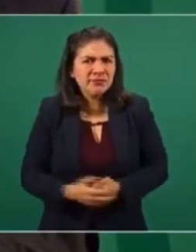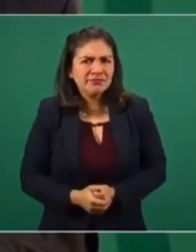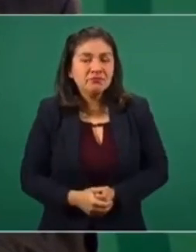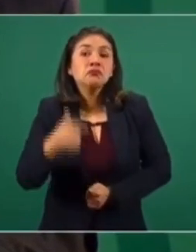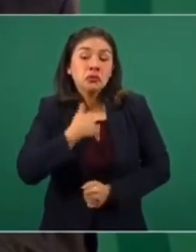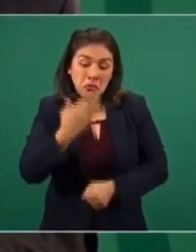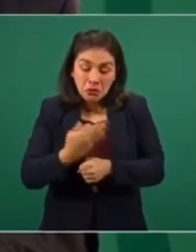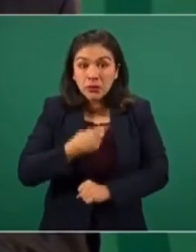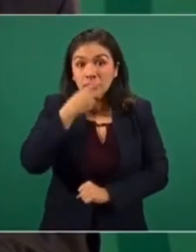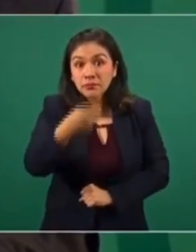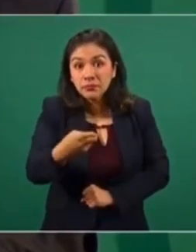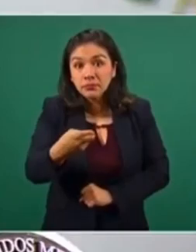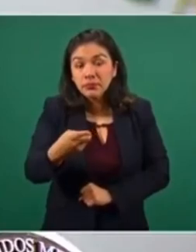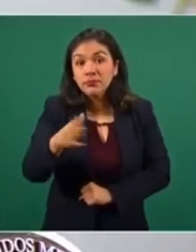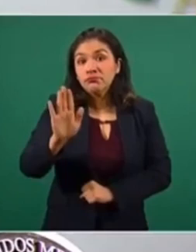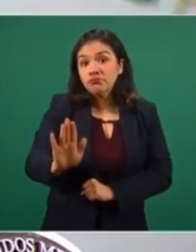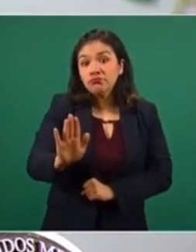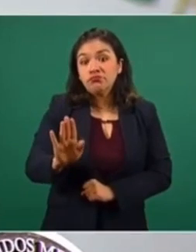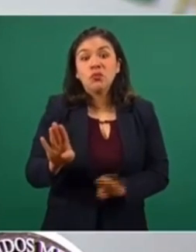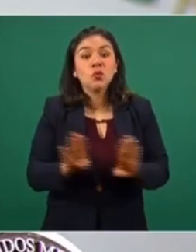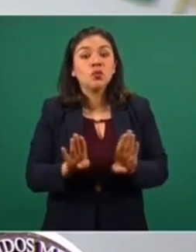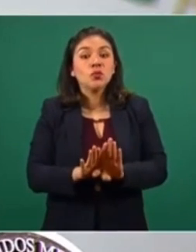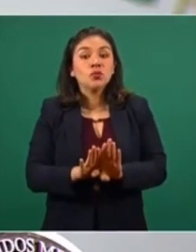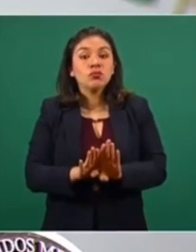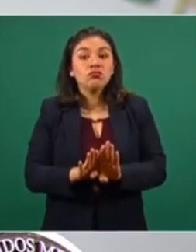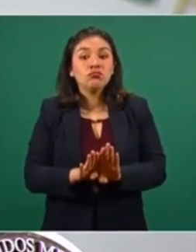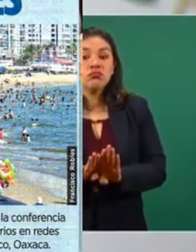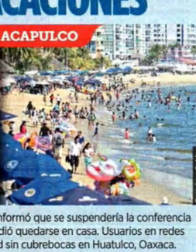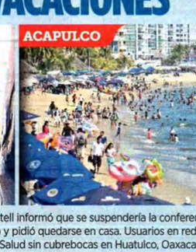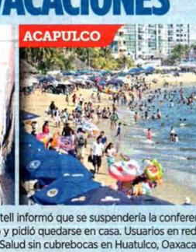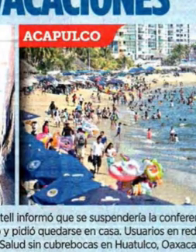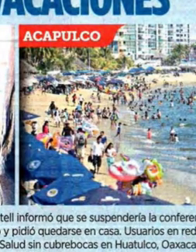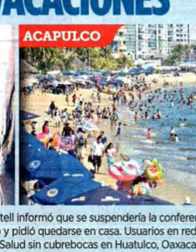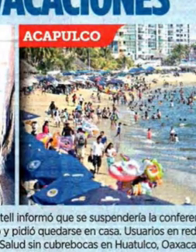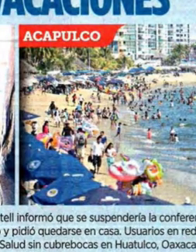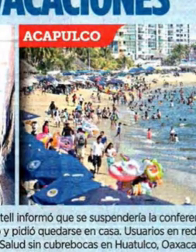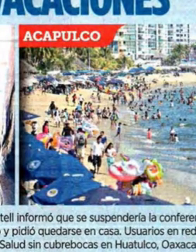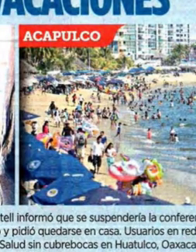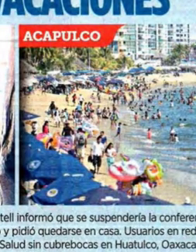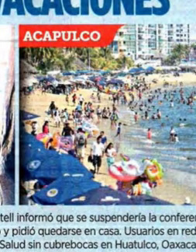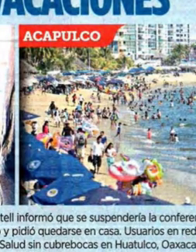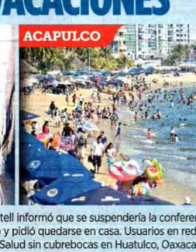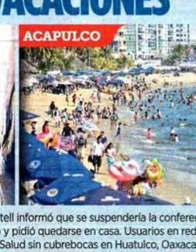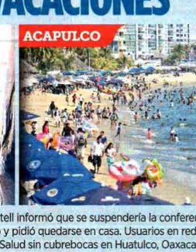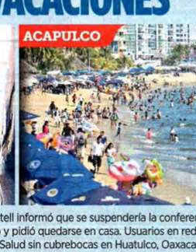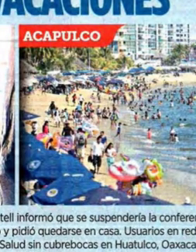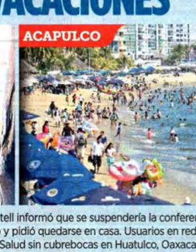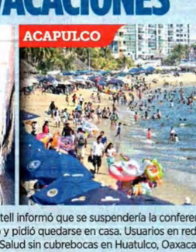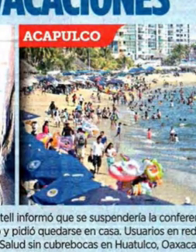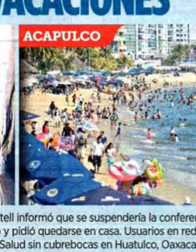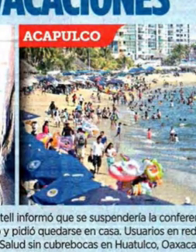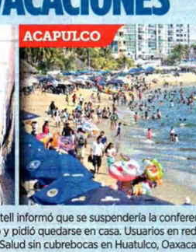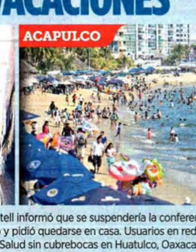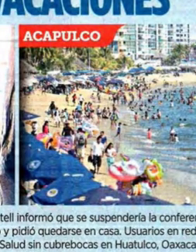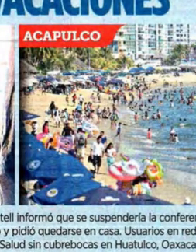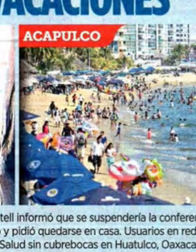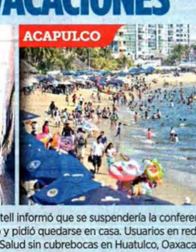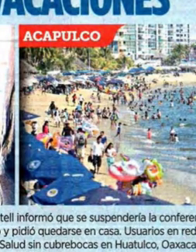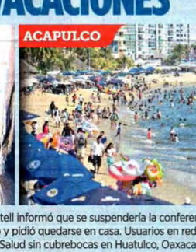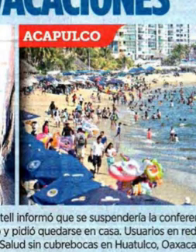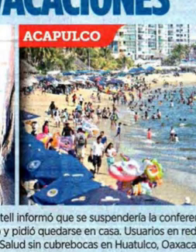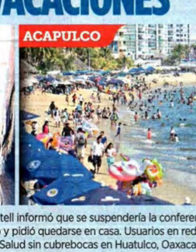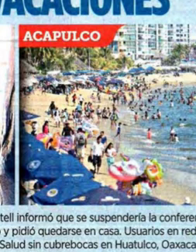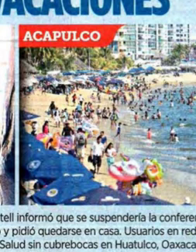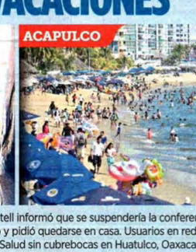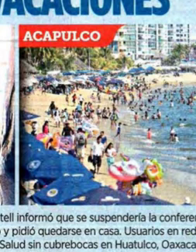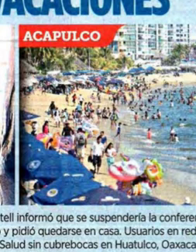puedo decirles en abono a la conducta del doctor López-Gatell es